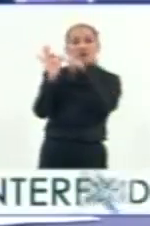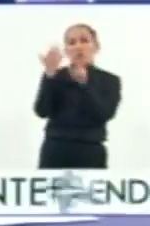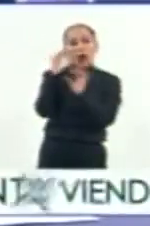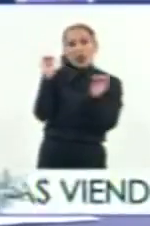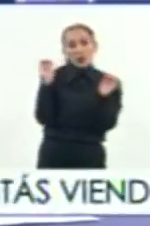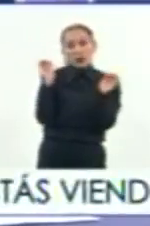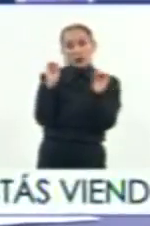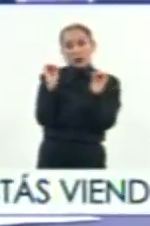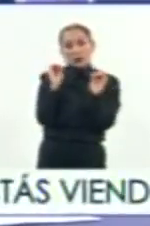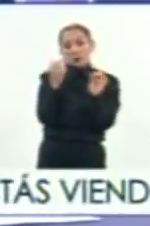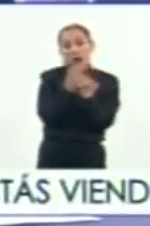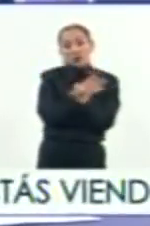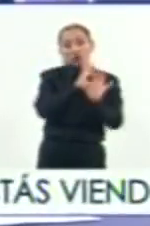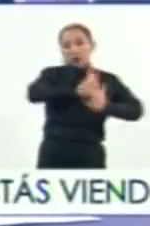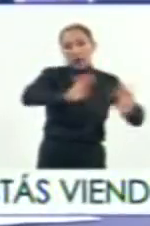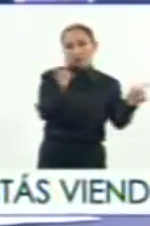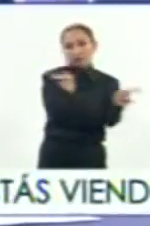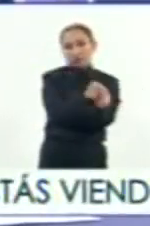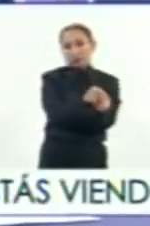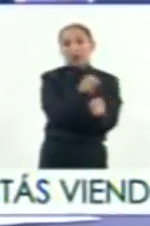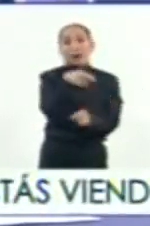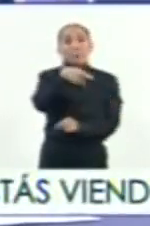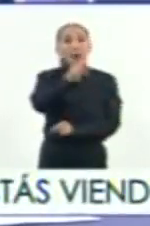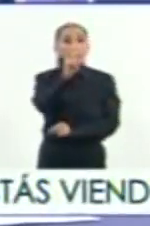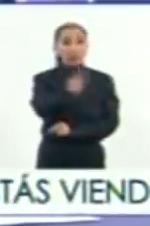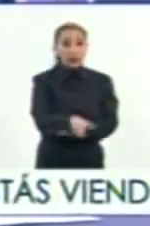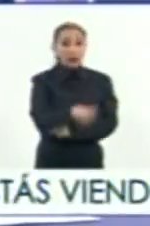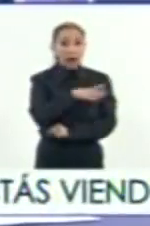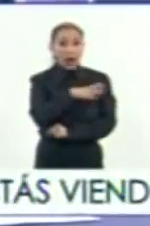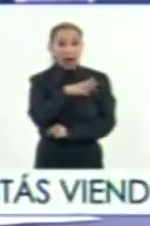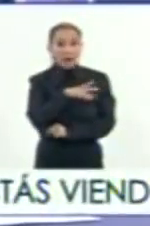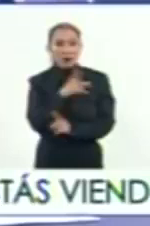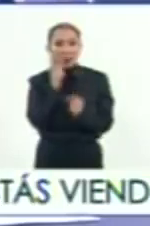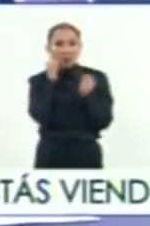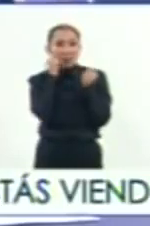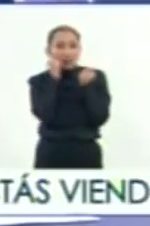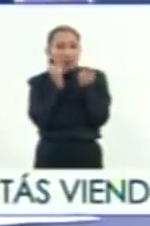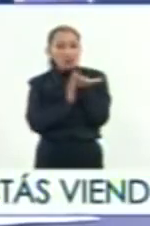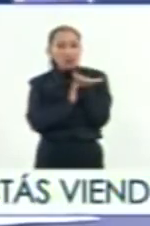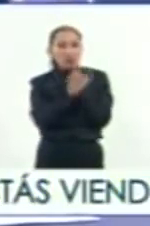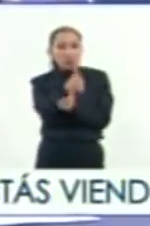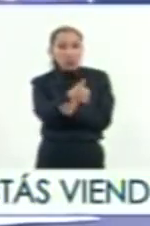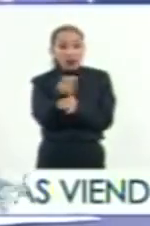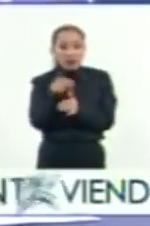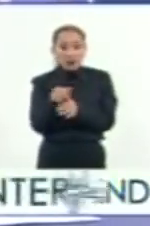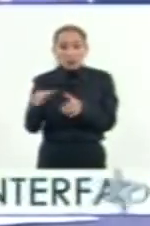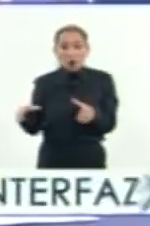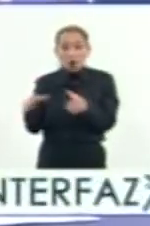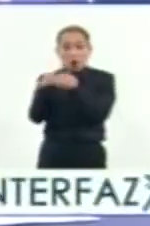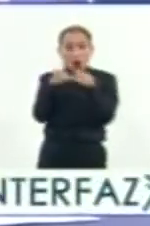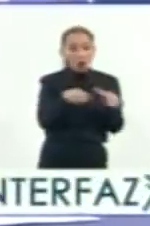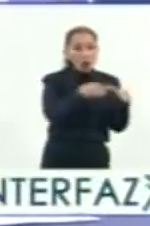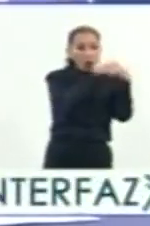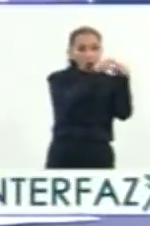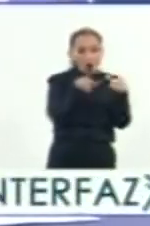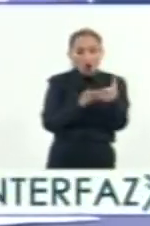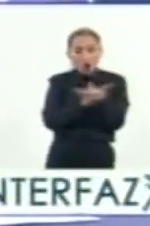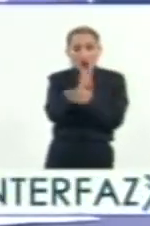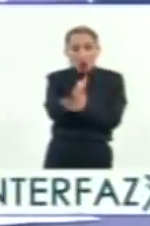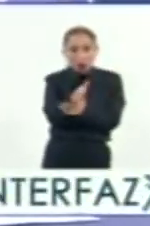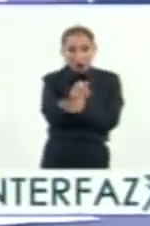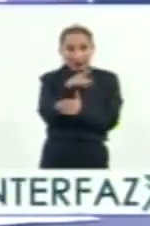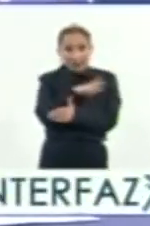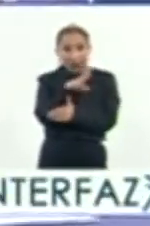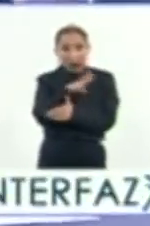qué hubiera pasado. Pero lo que sí nos queda muy cierto es que la osadía de pasar por esta montaña, que además